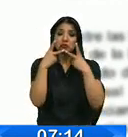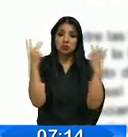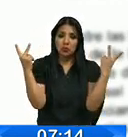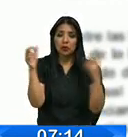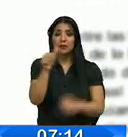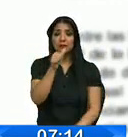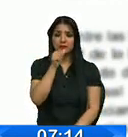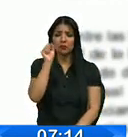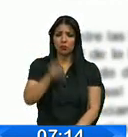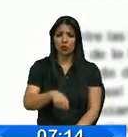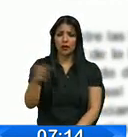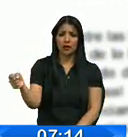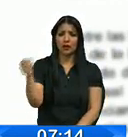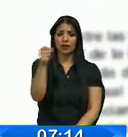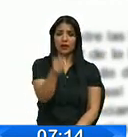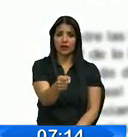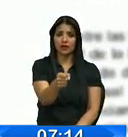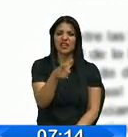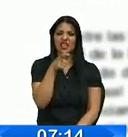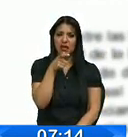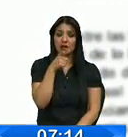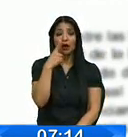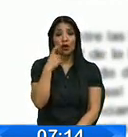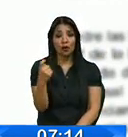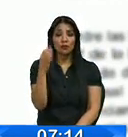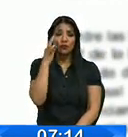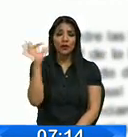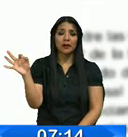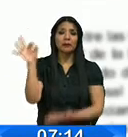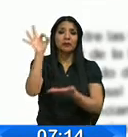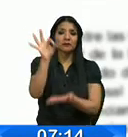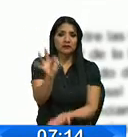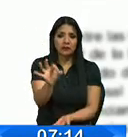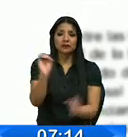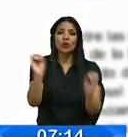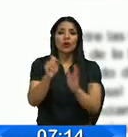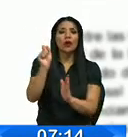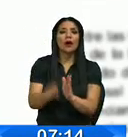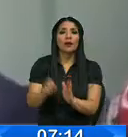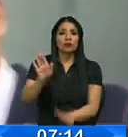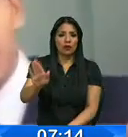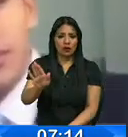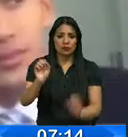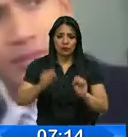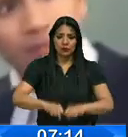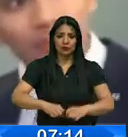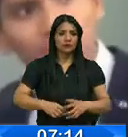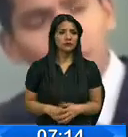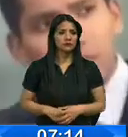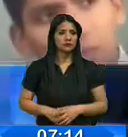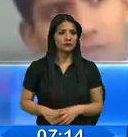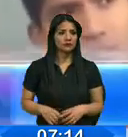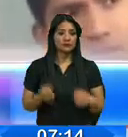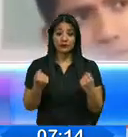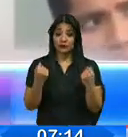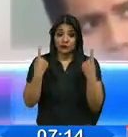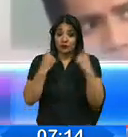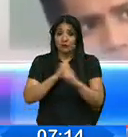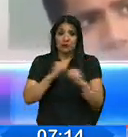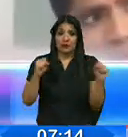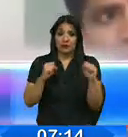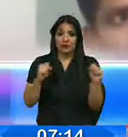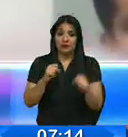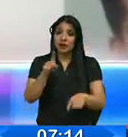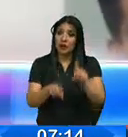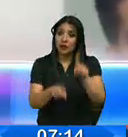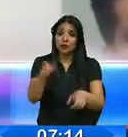podrá comparecer la o el representante legal o su procurador judicial. Oh sorpresa, resulta que en algunos